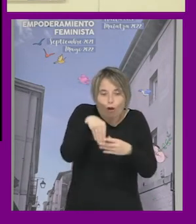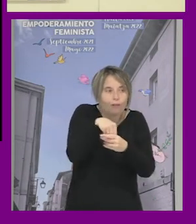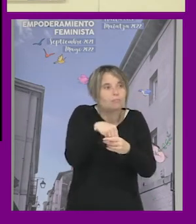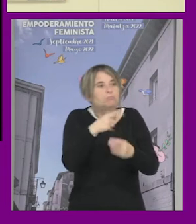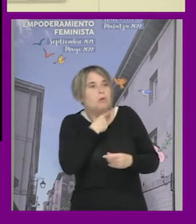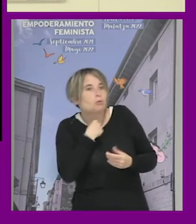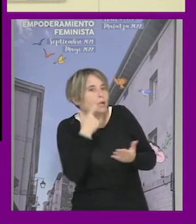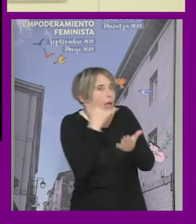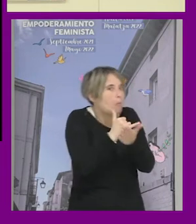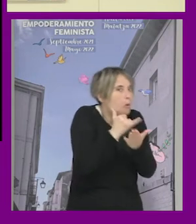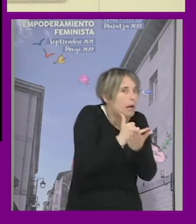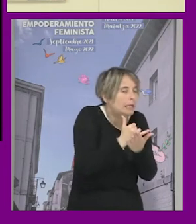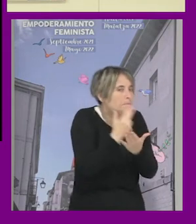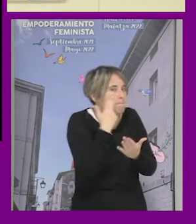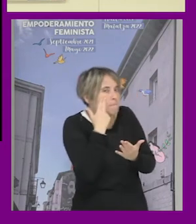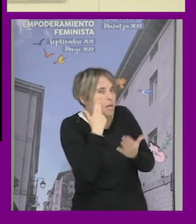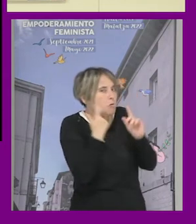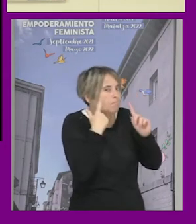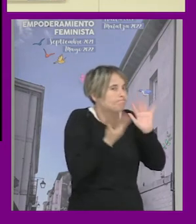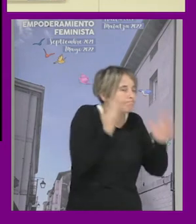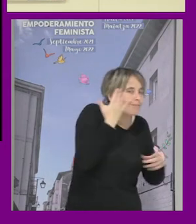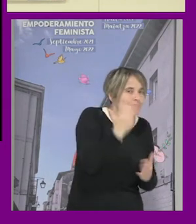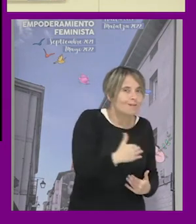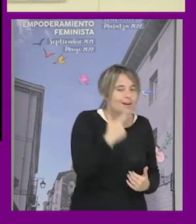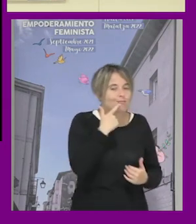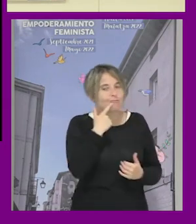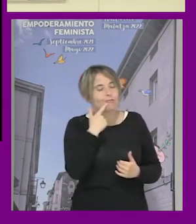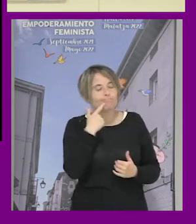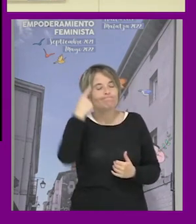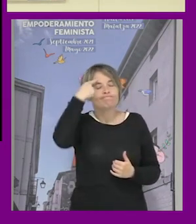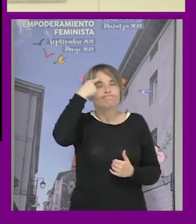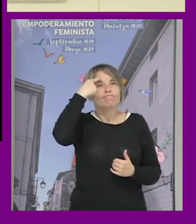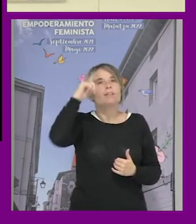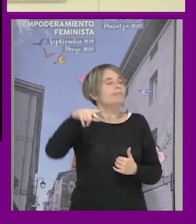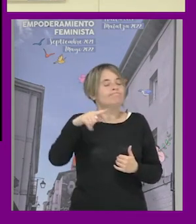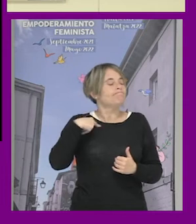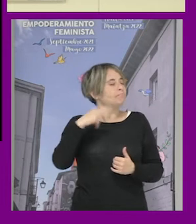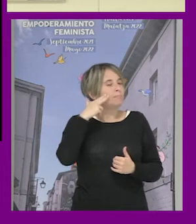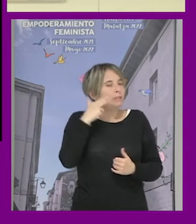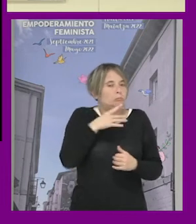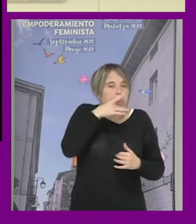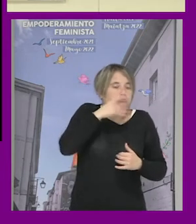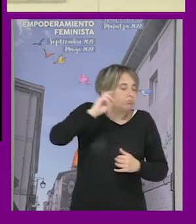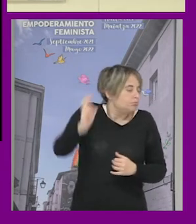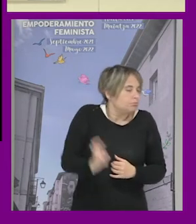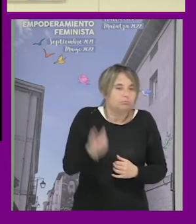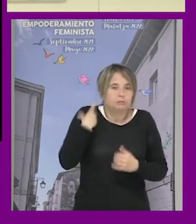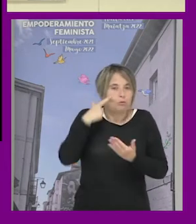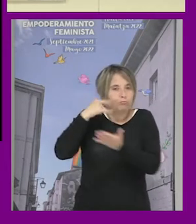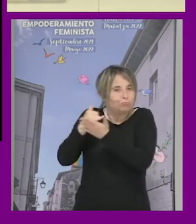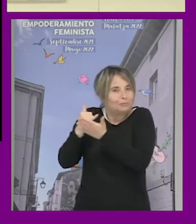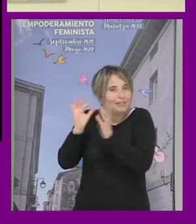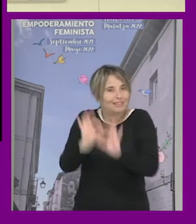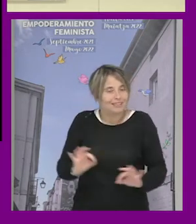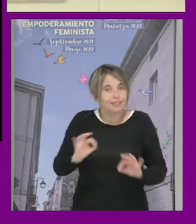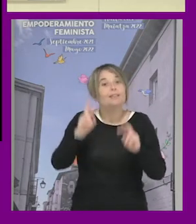gustaría probar y no nos atreveremos a probar que hay elementos que hemos dejado por el camino por muchas razones etc. y a